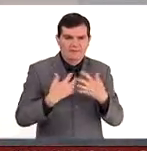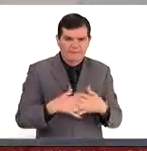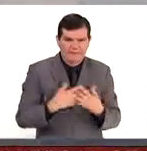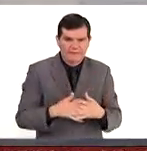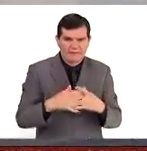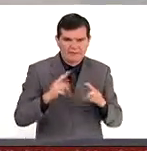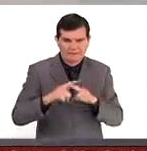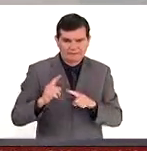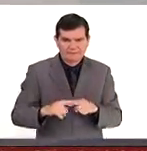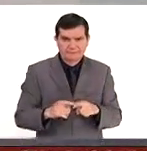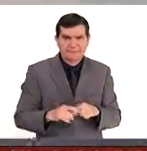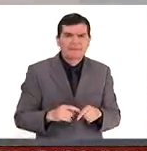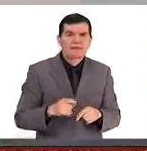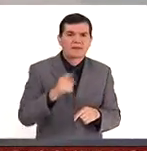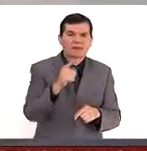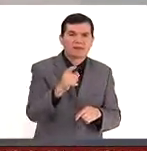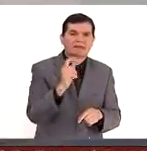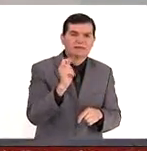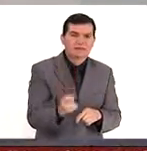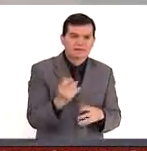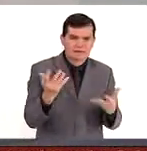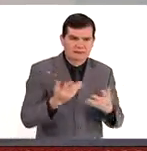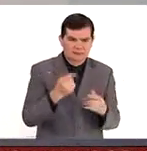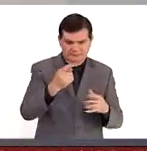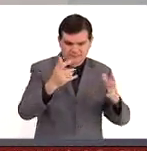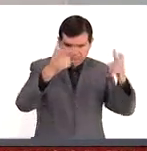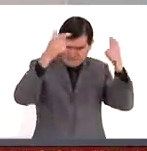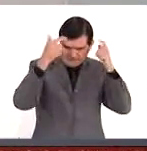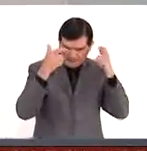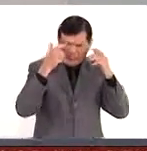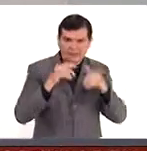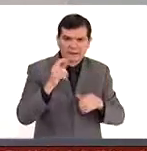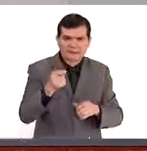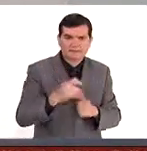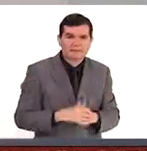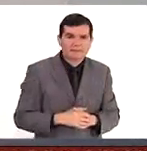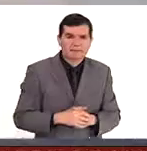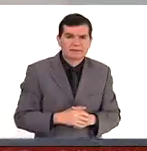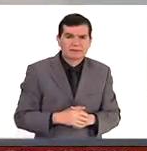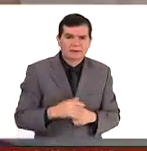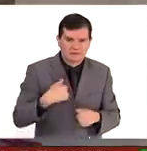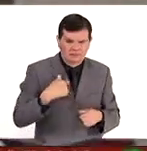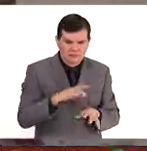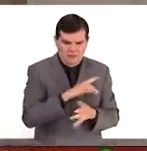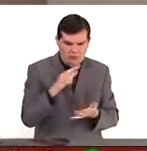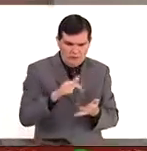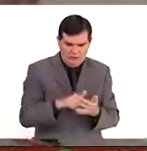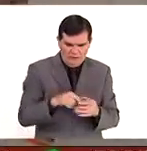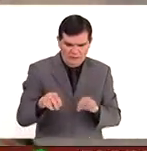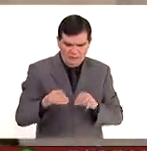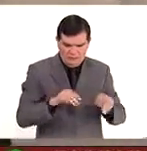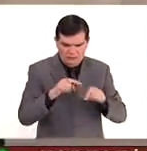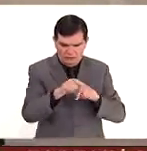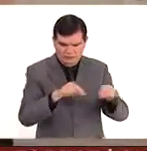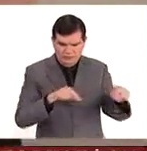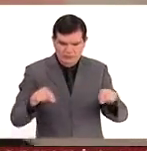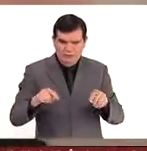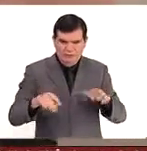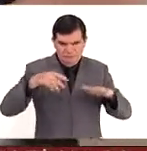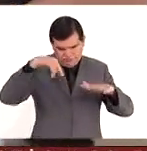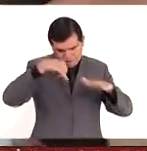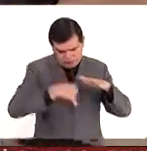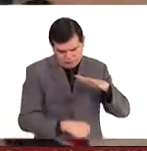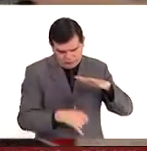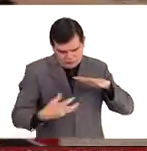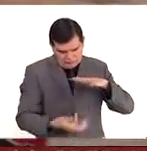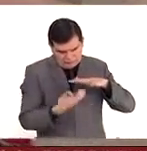así. Y bueno, lo que hace este casco es mide la ubicación de los trabajadores ya sea en una mina súper